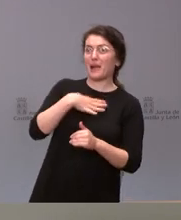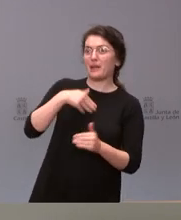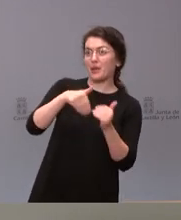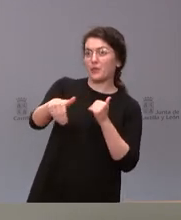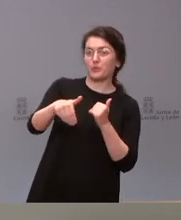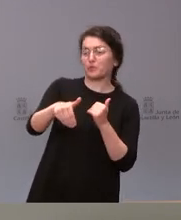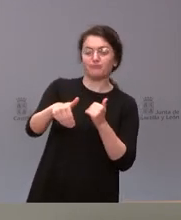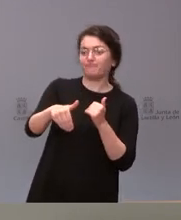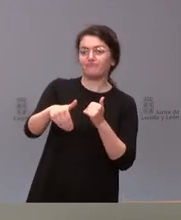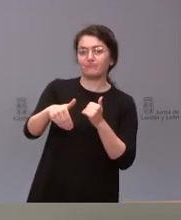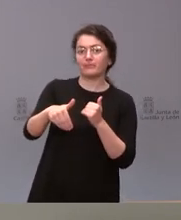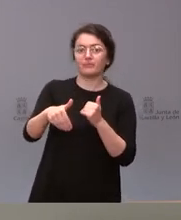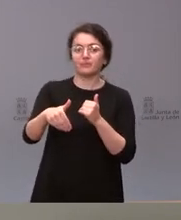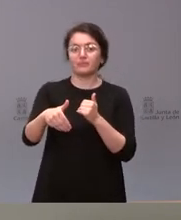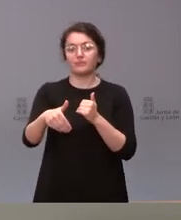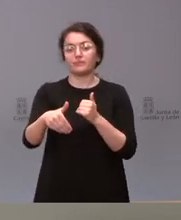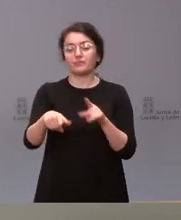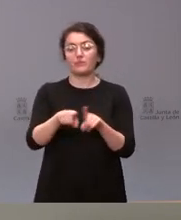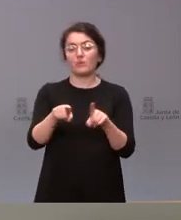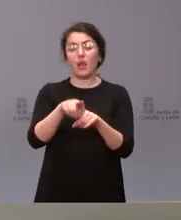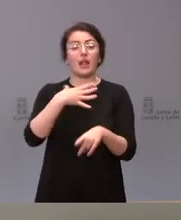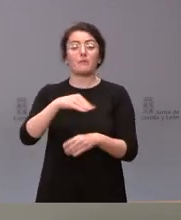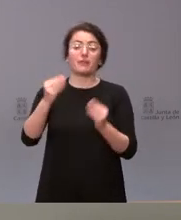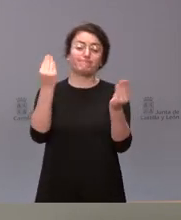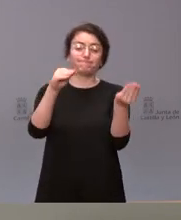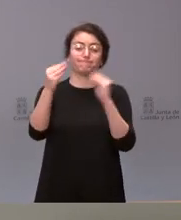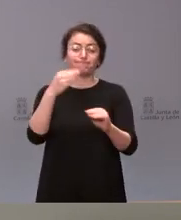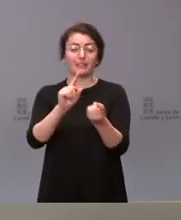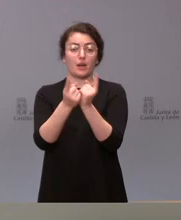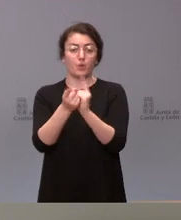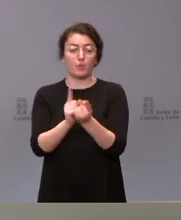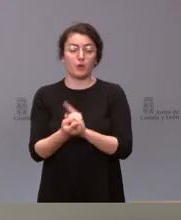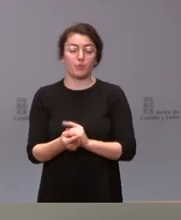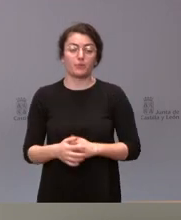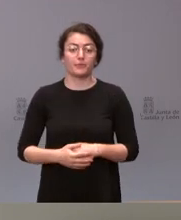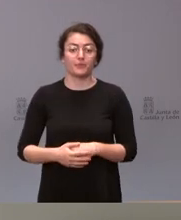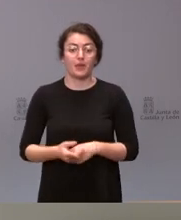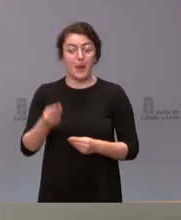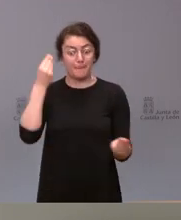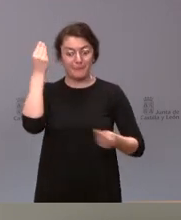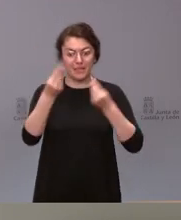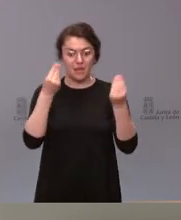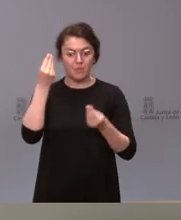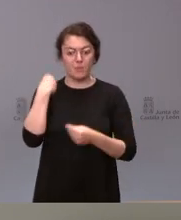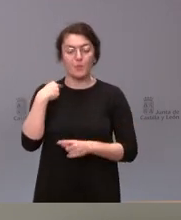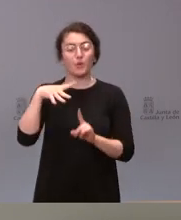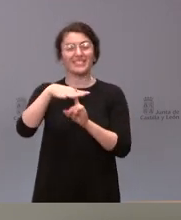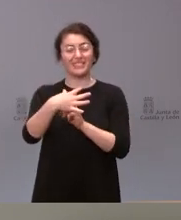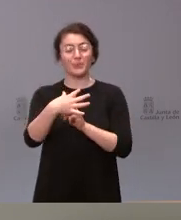pues lógicamente sería sujeto a posibles correcciones y pensamos que en este escenario de